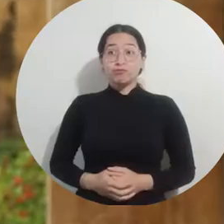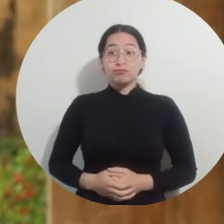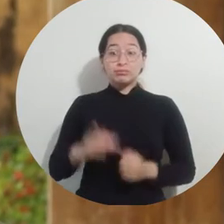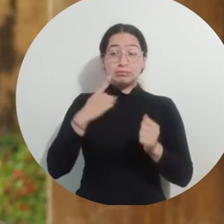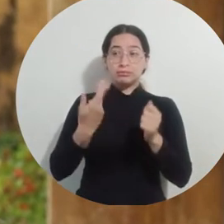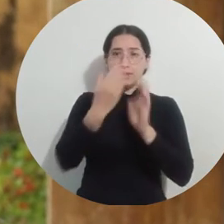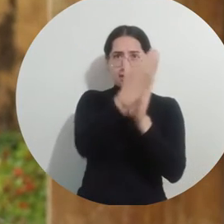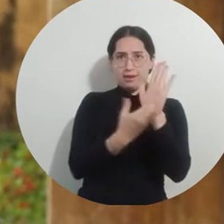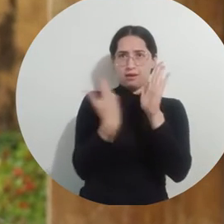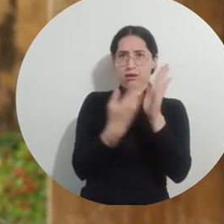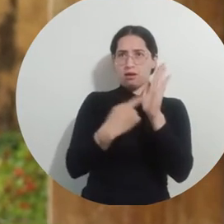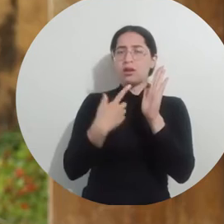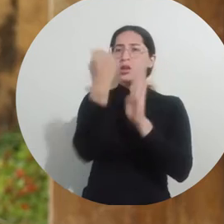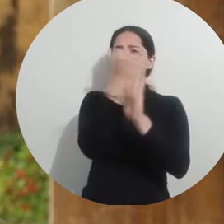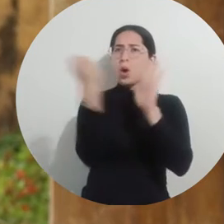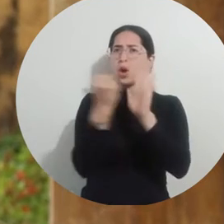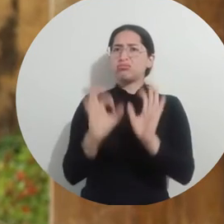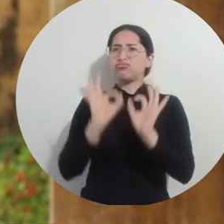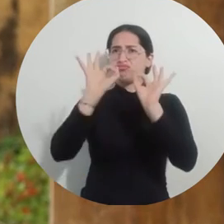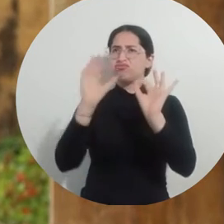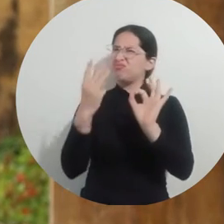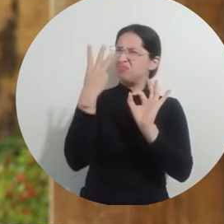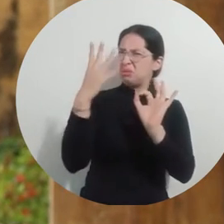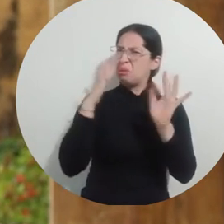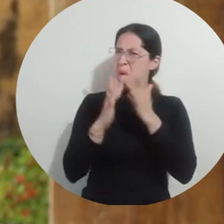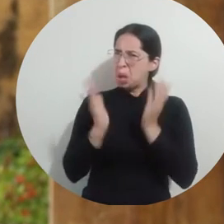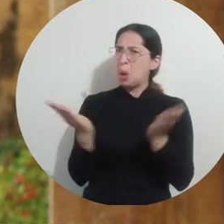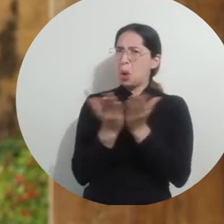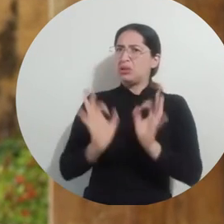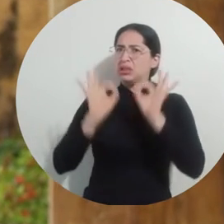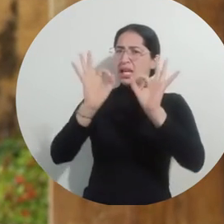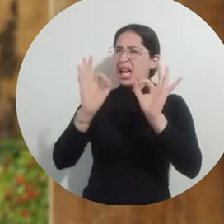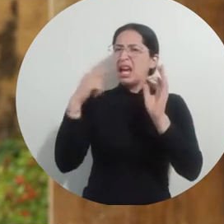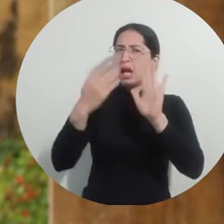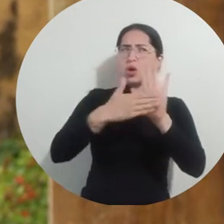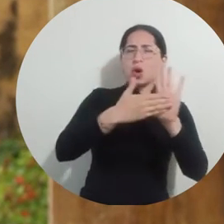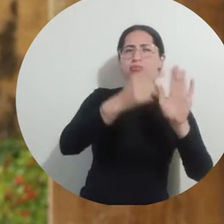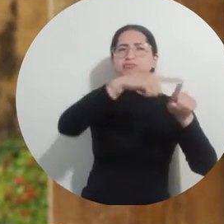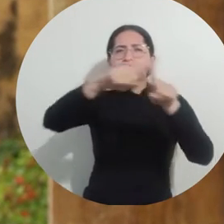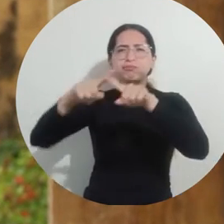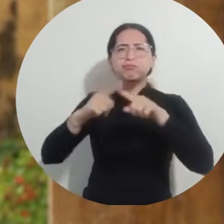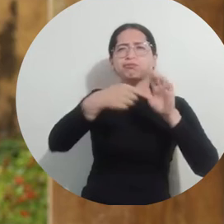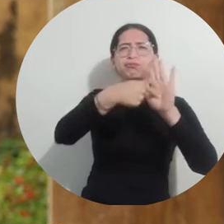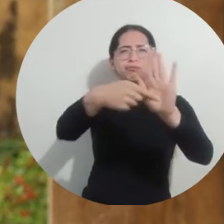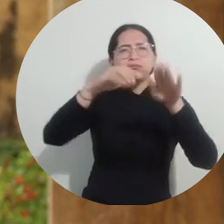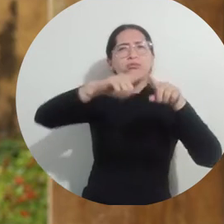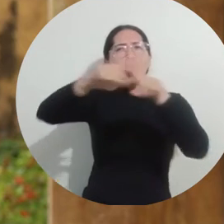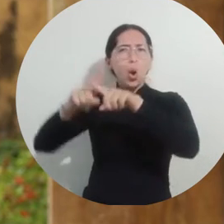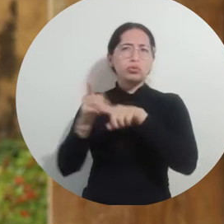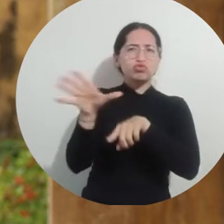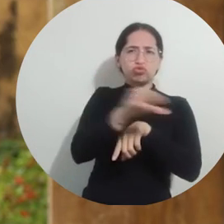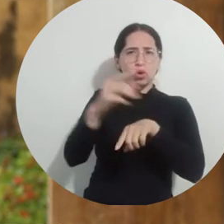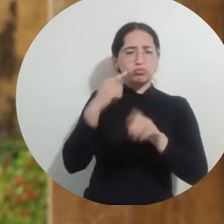Con esta certificación se le garantiza a la comunidad de que todos estos programas certificados cumplen con todos los